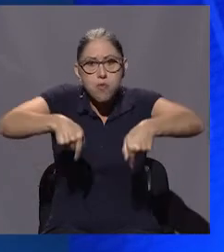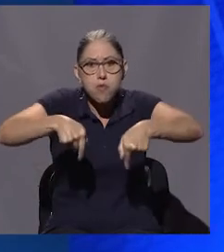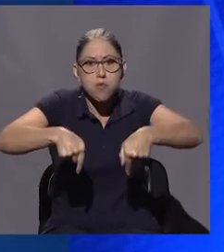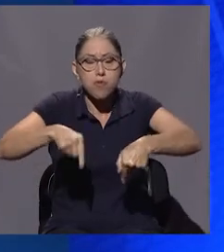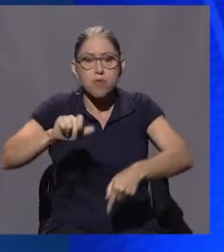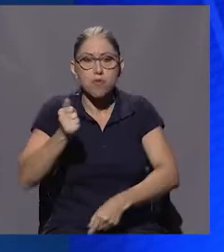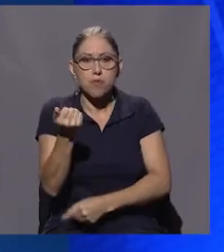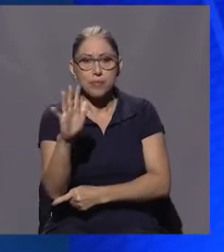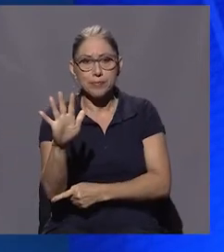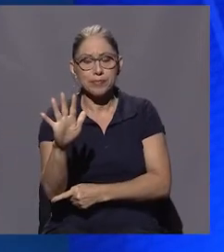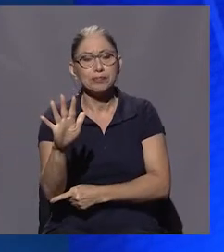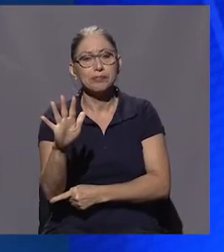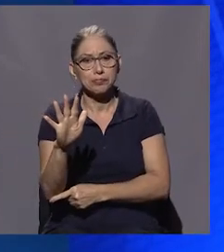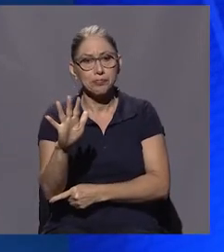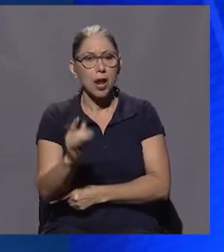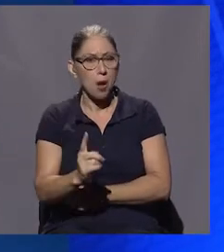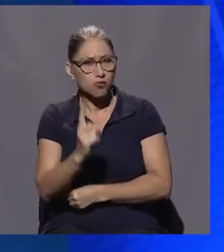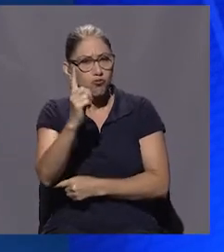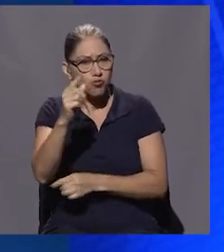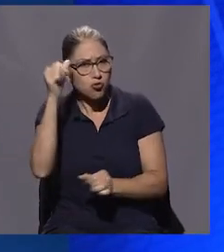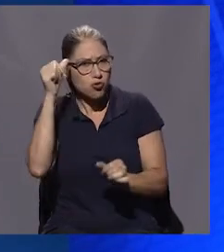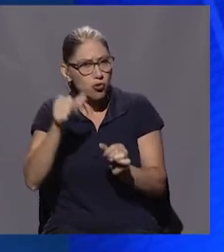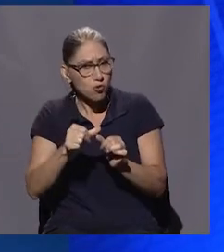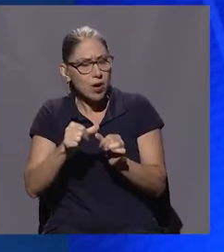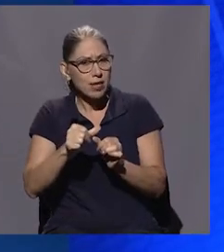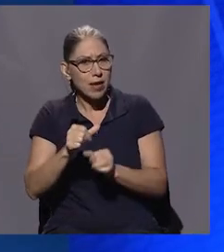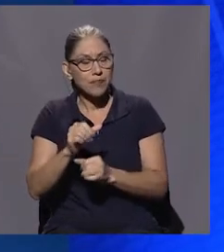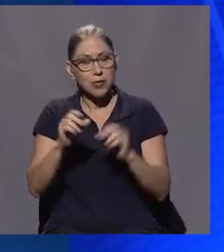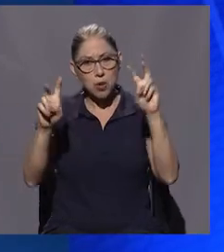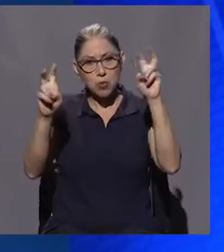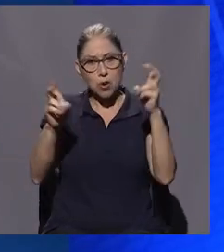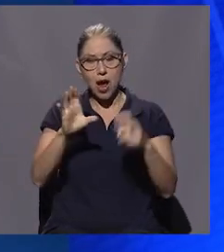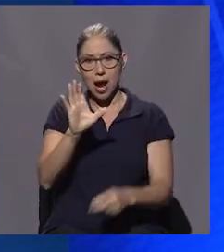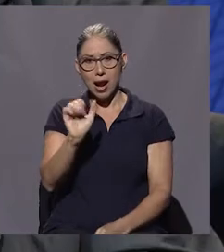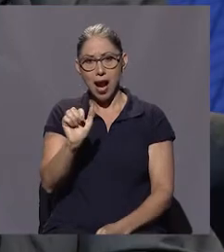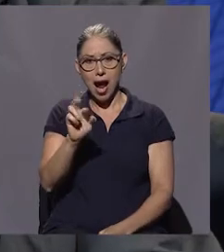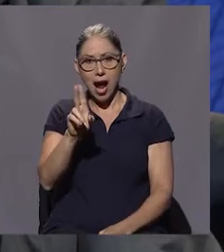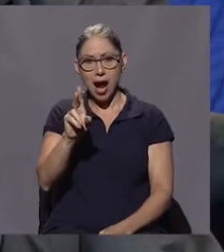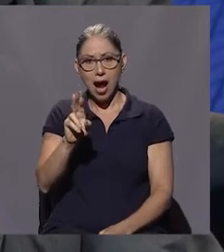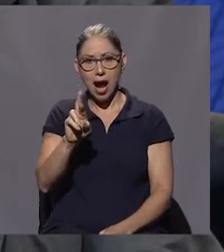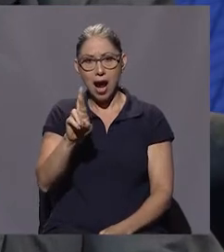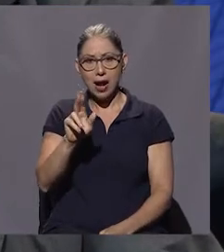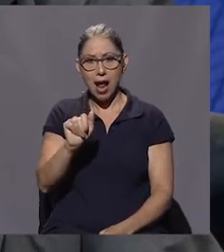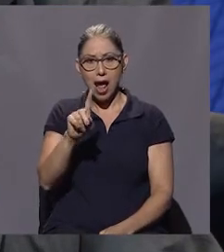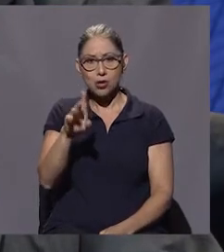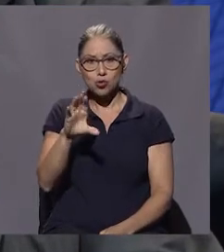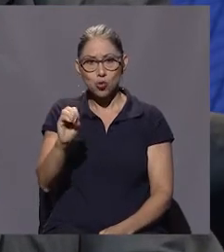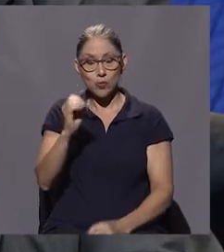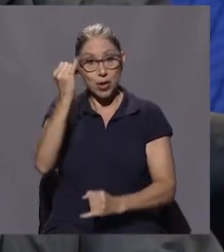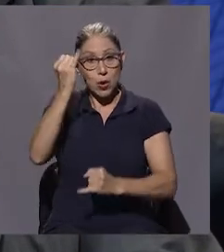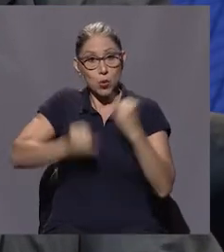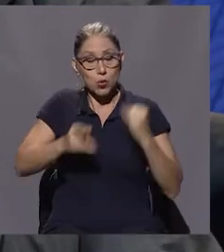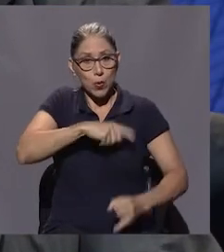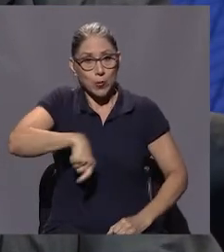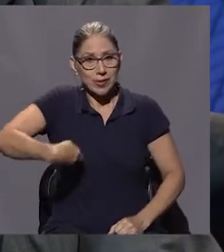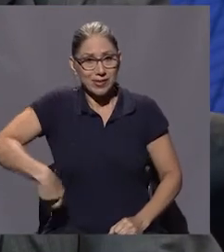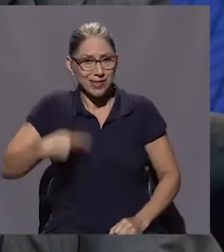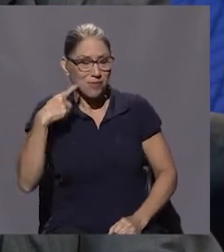este Canal 15, que hay uno que recuerda a Carazo, el último presidente, y para usted, el último presidente también.